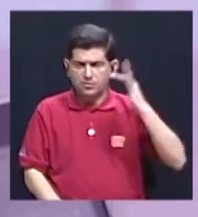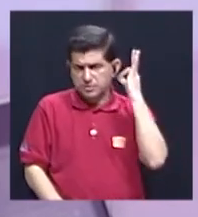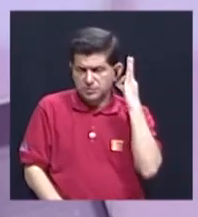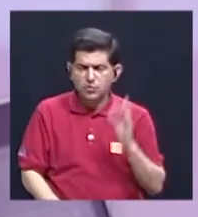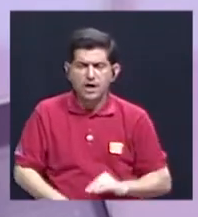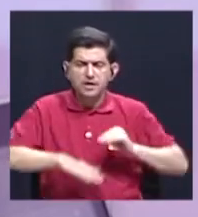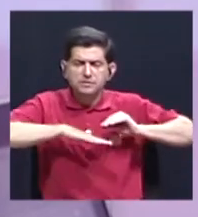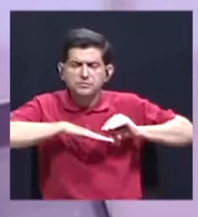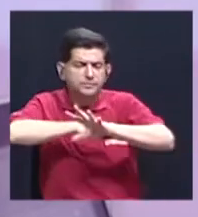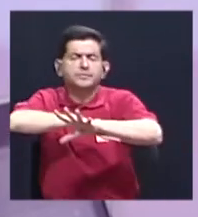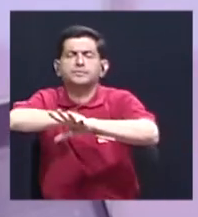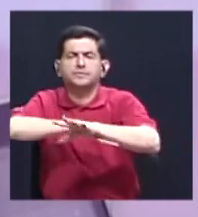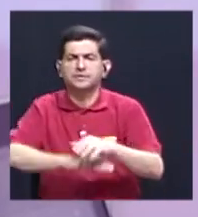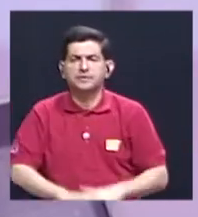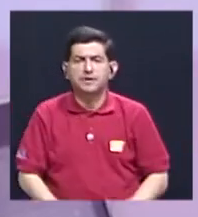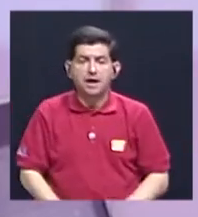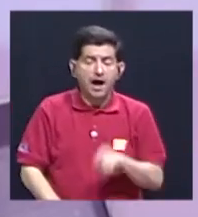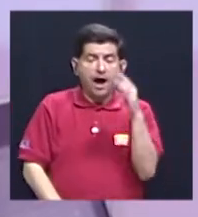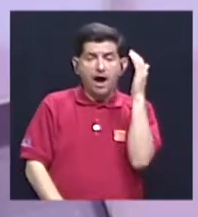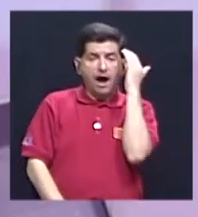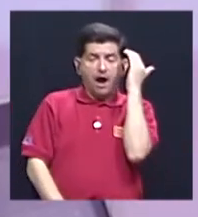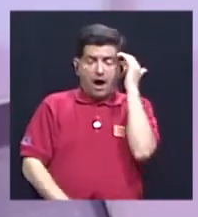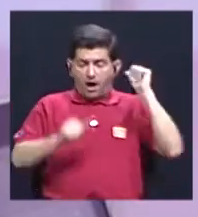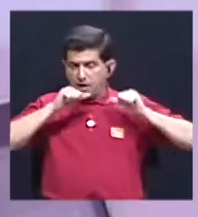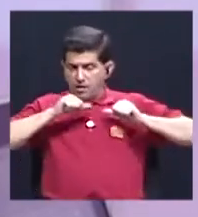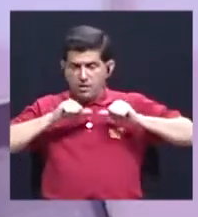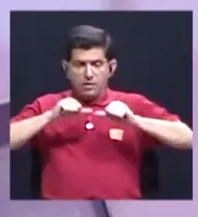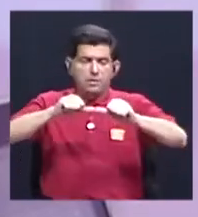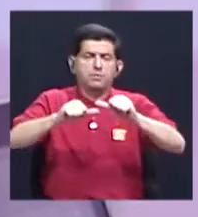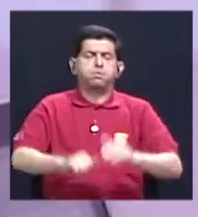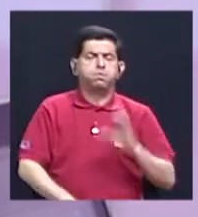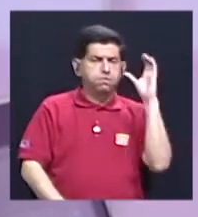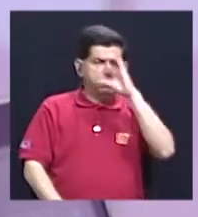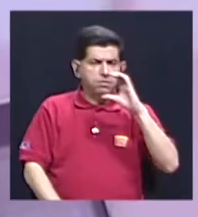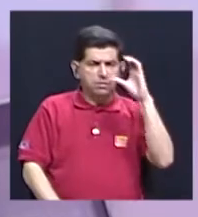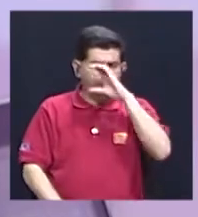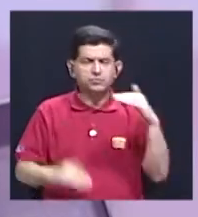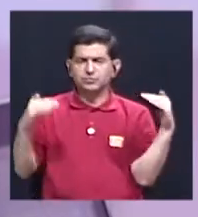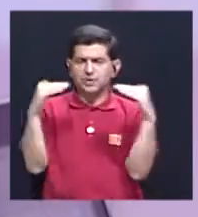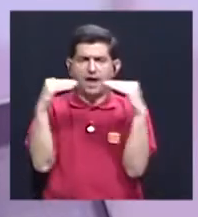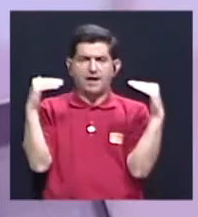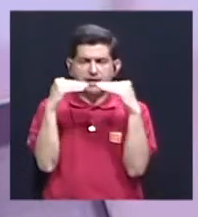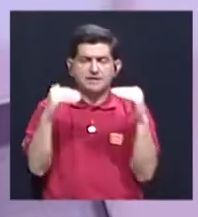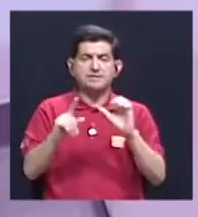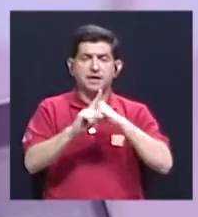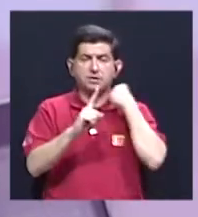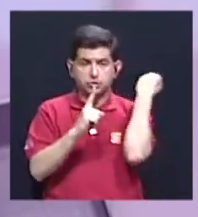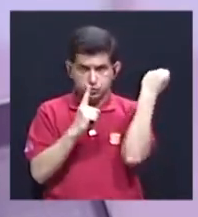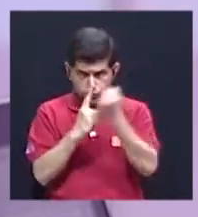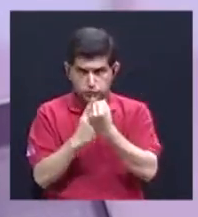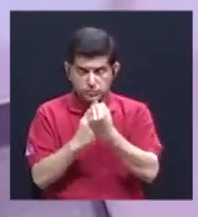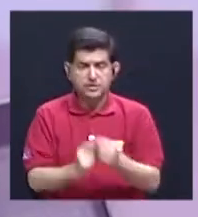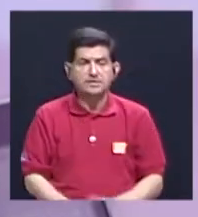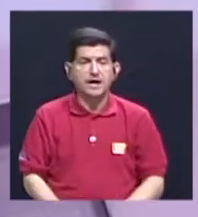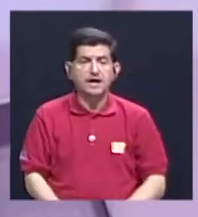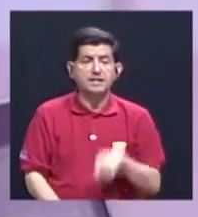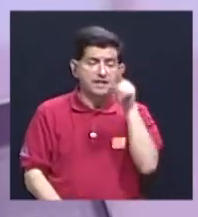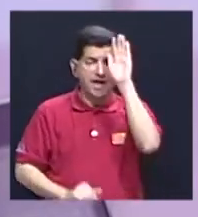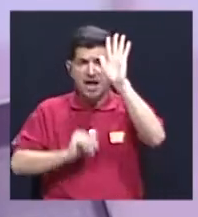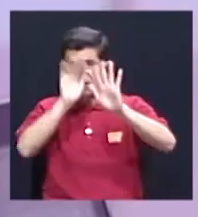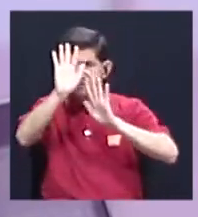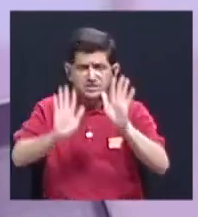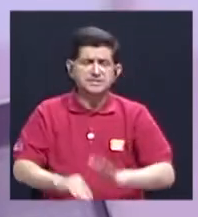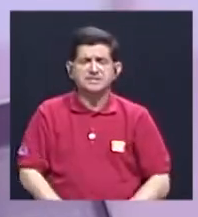por esa conciencia permanente de la búsqueda de mayor equidad en una sociedad donde todavía los esquemas